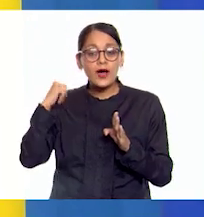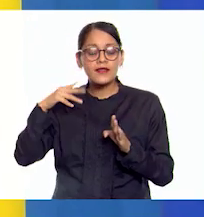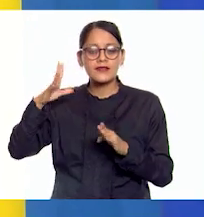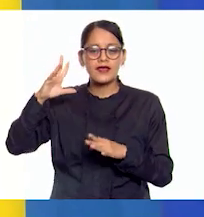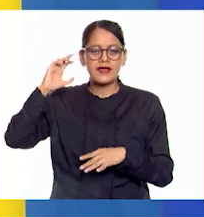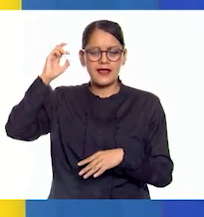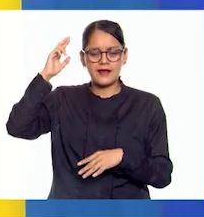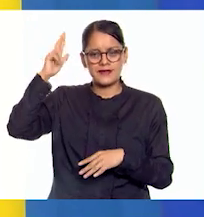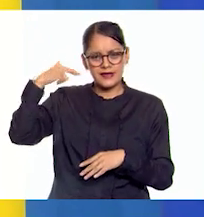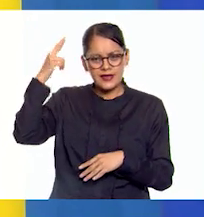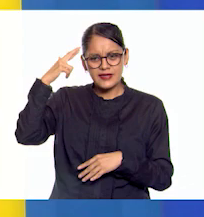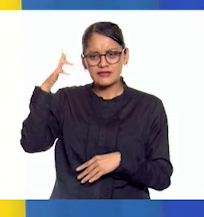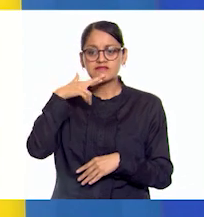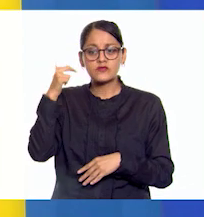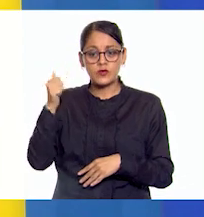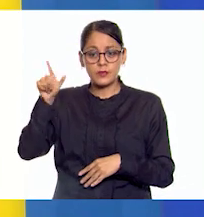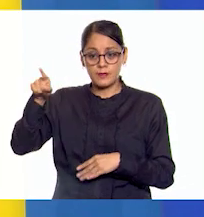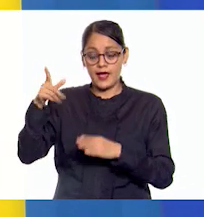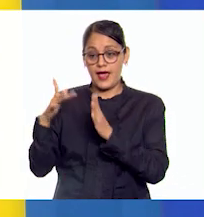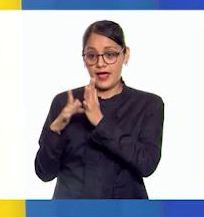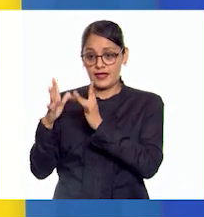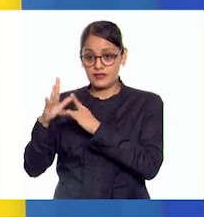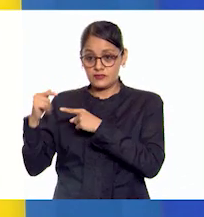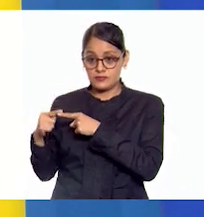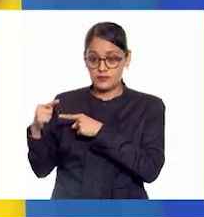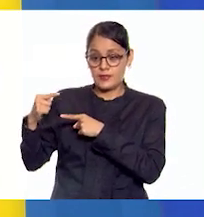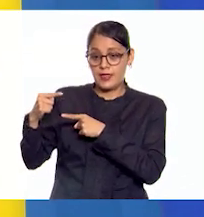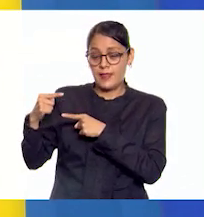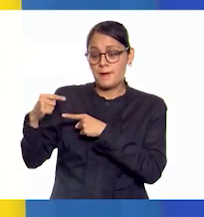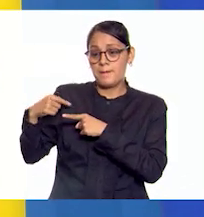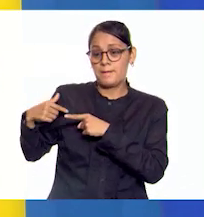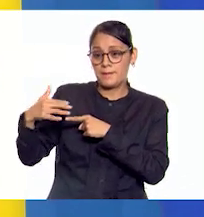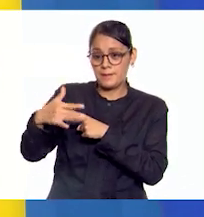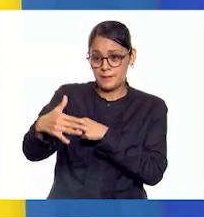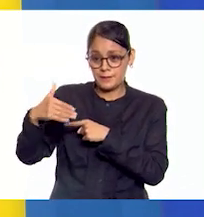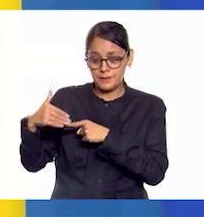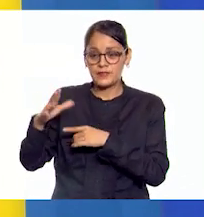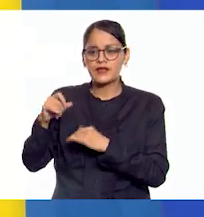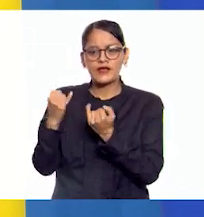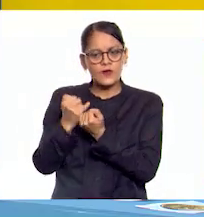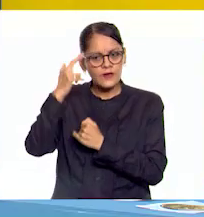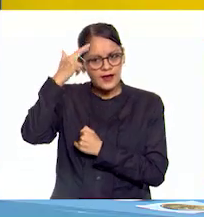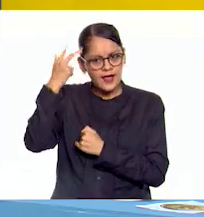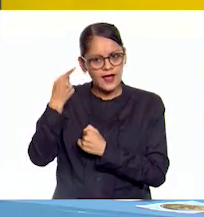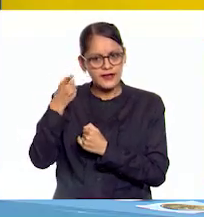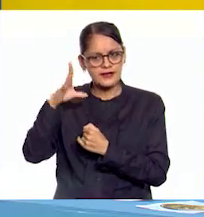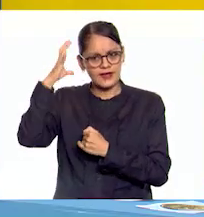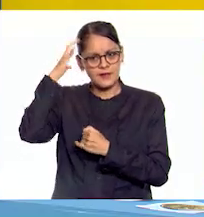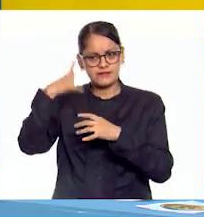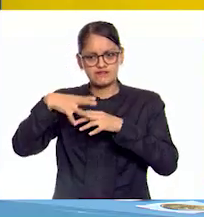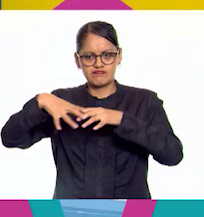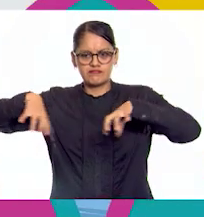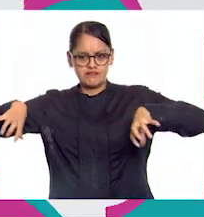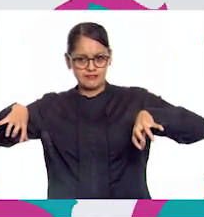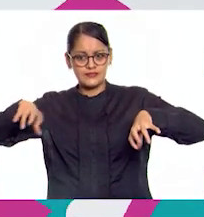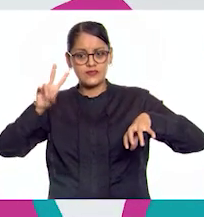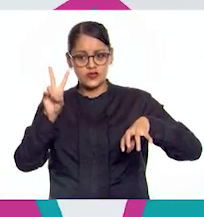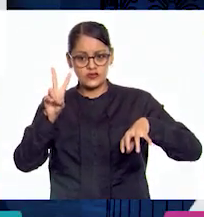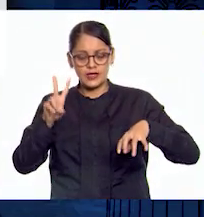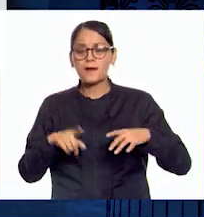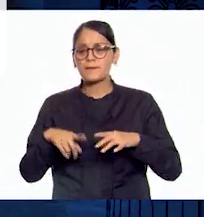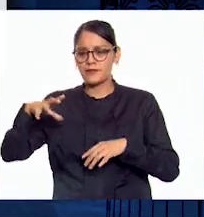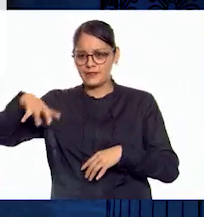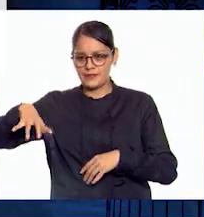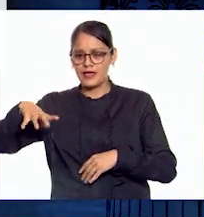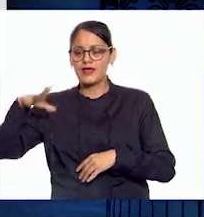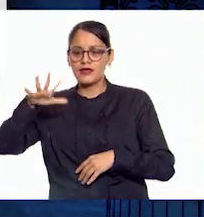395 d.C., quedó dividido en dos grandes mitades? Sí, quedó dividido en el Imperio